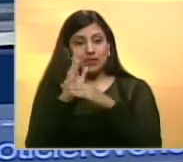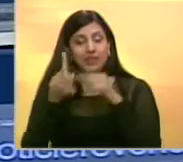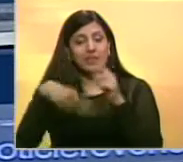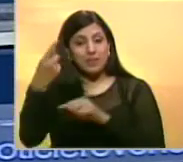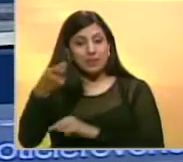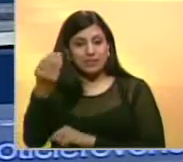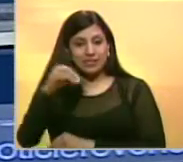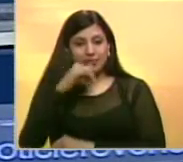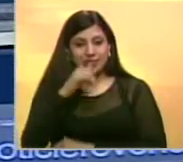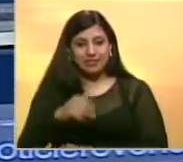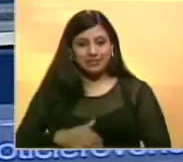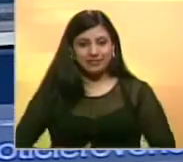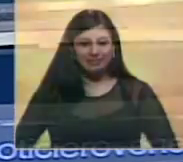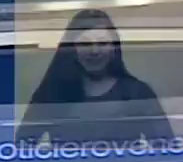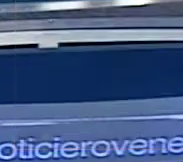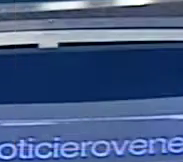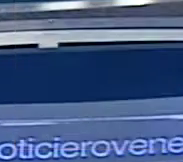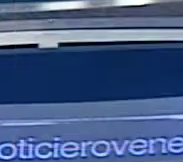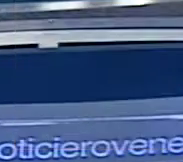Ya regresamos con más información.